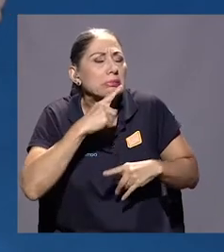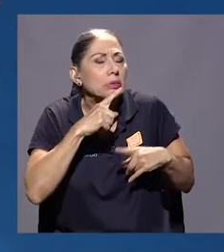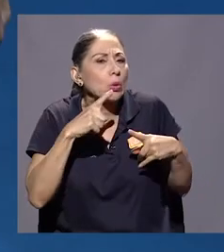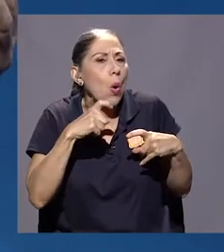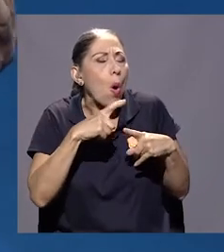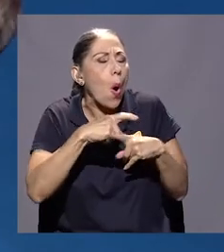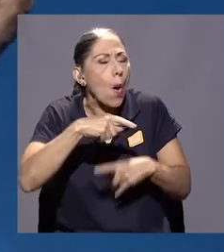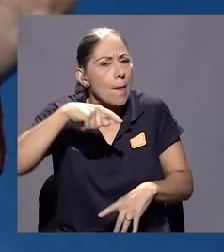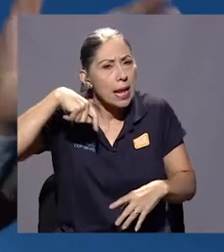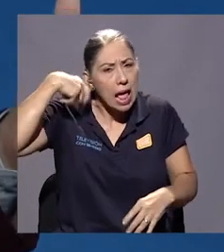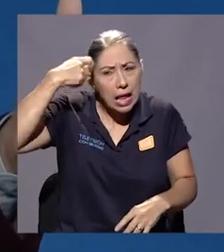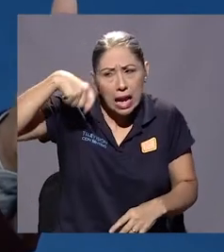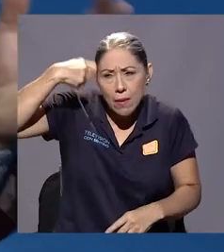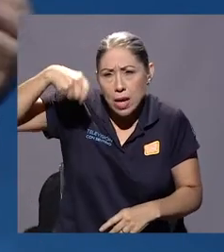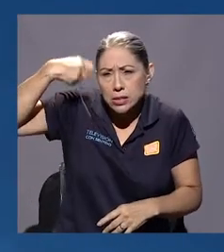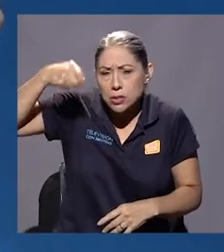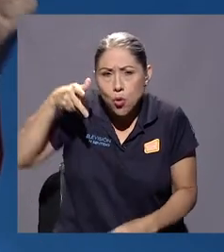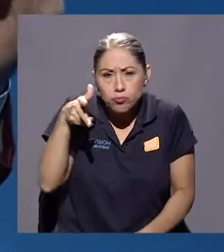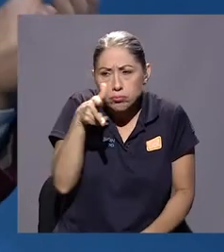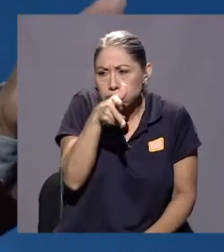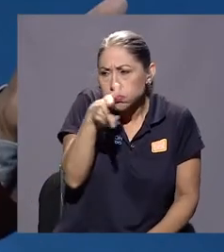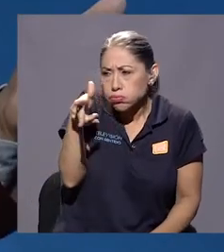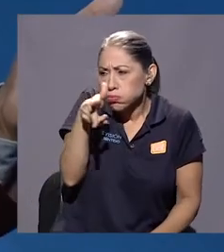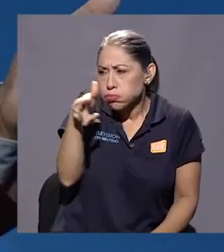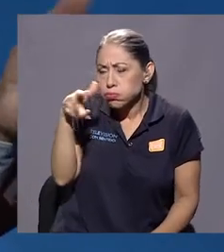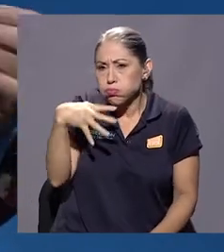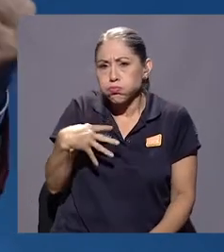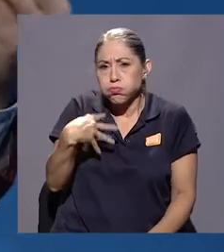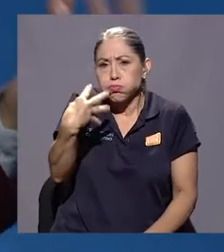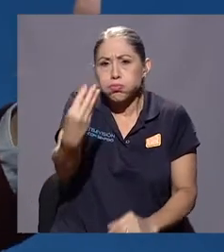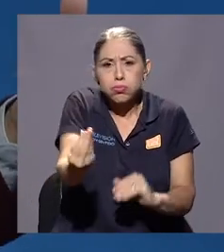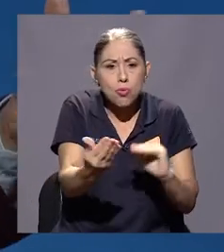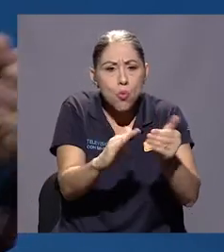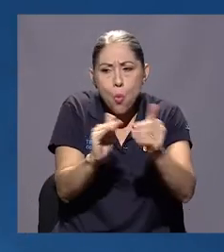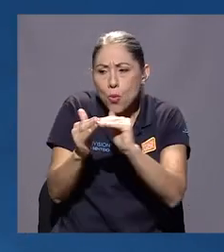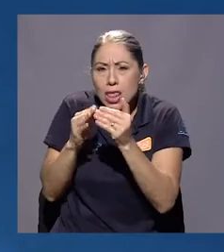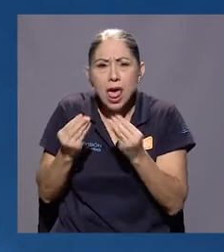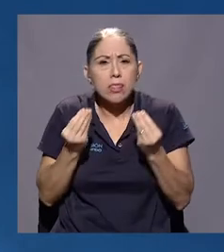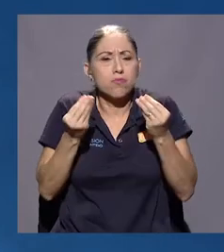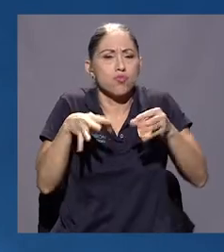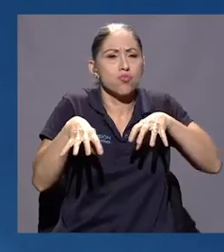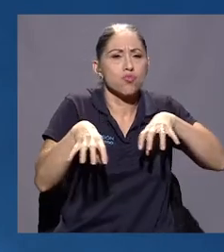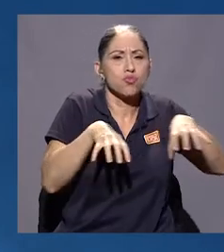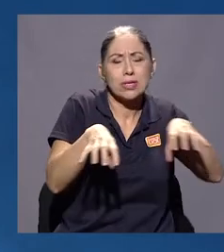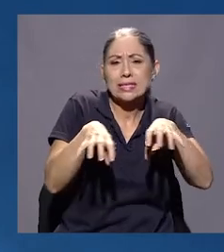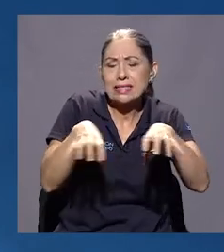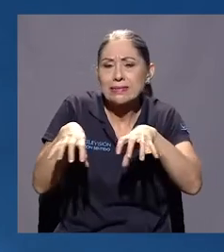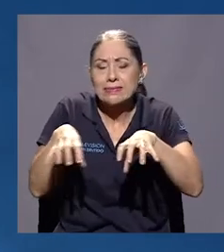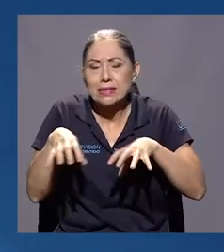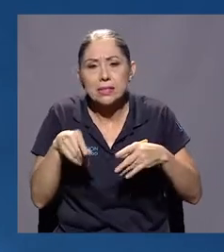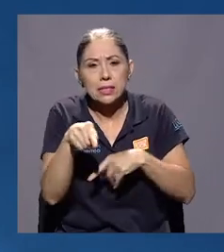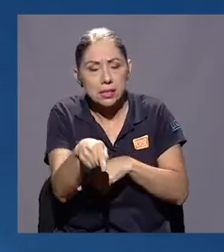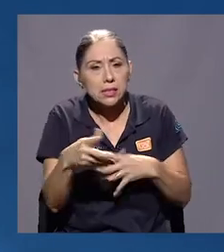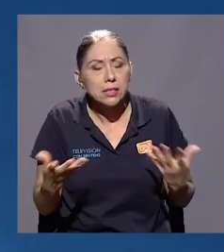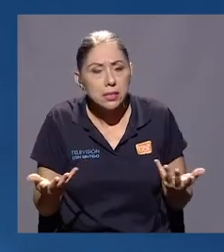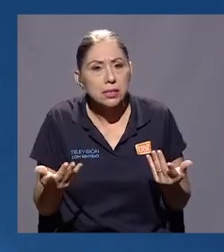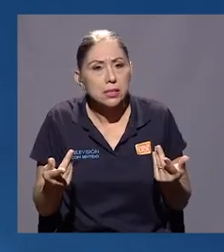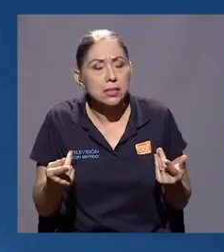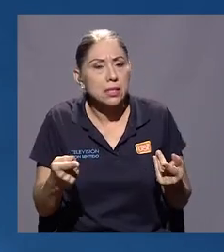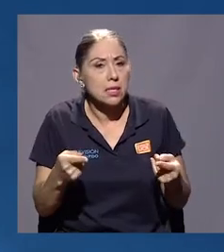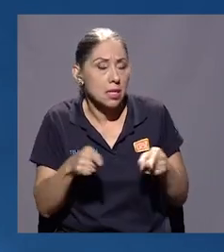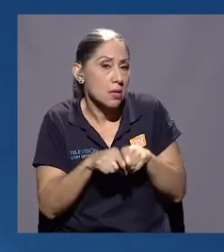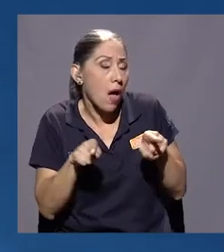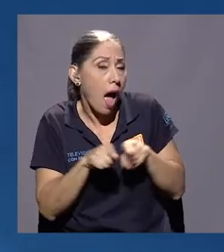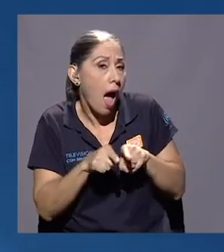la grabación en exteriores, en una comunidad muy vibrante, de mucha actividad, que incluso podrían